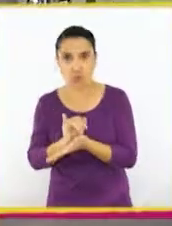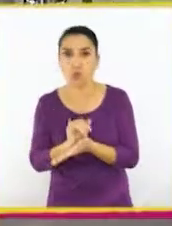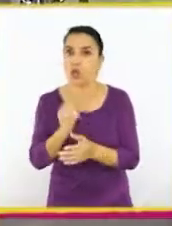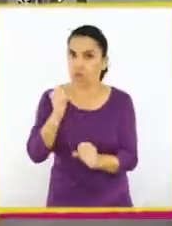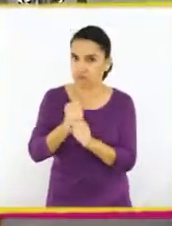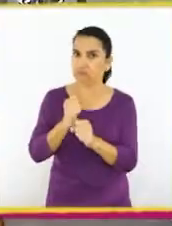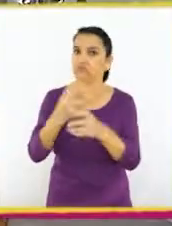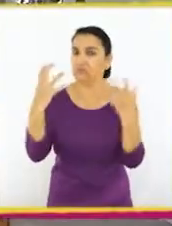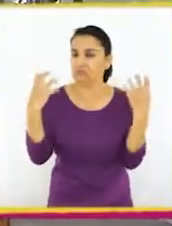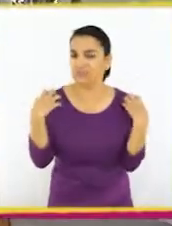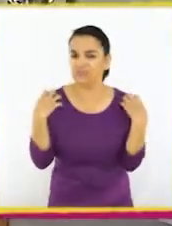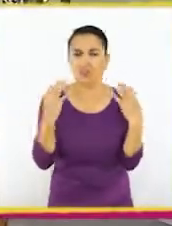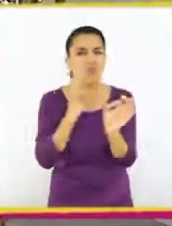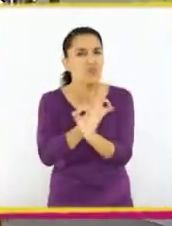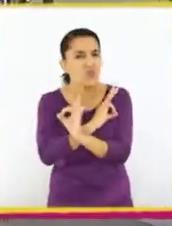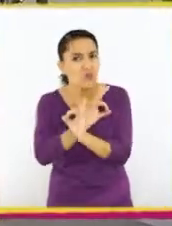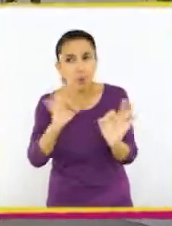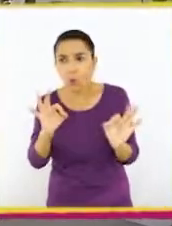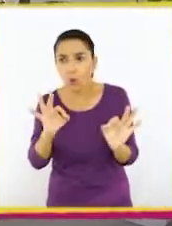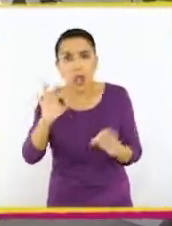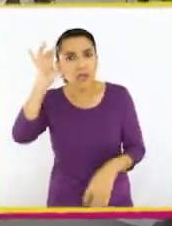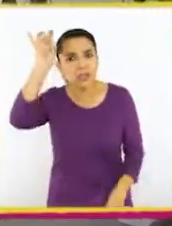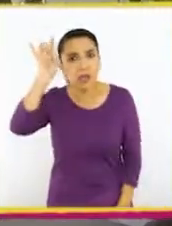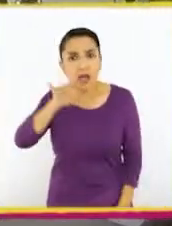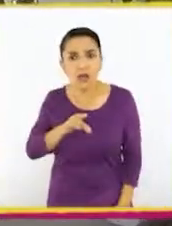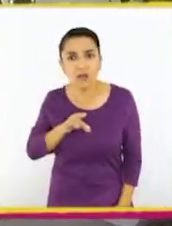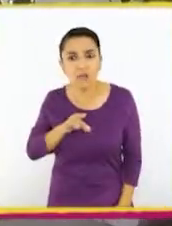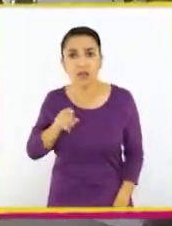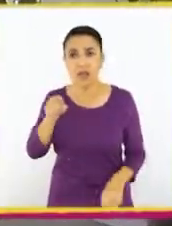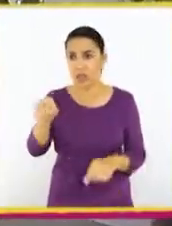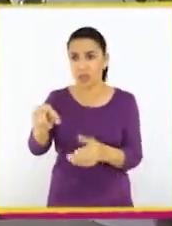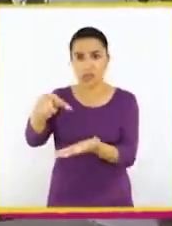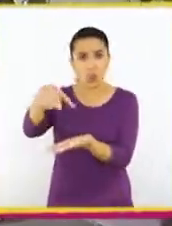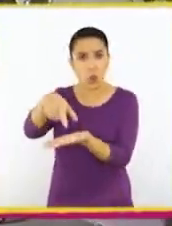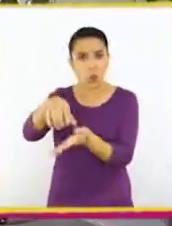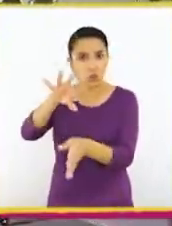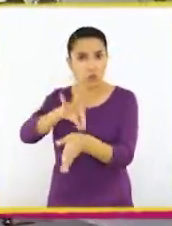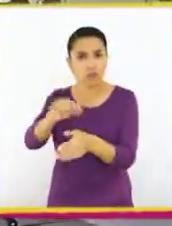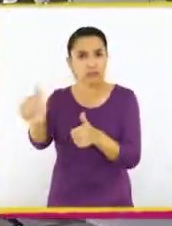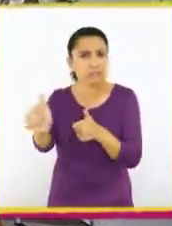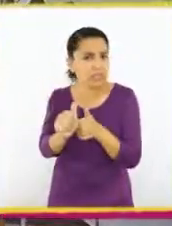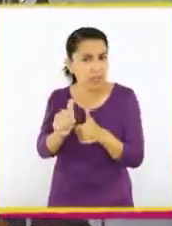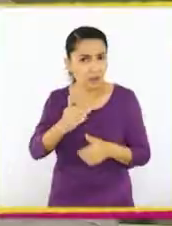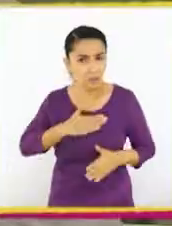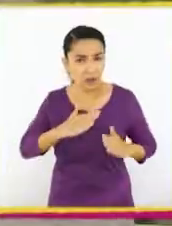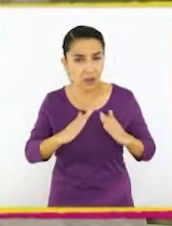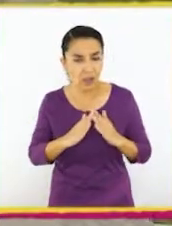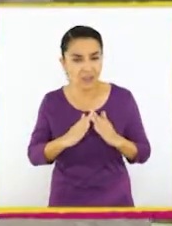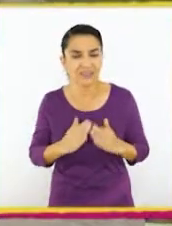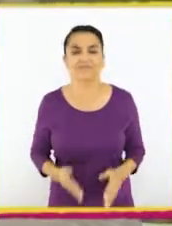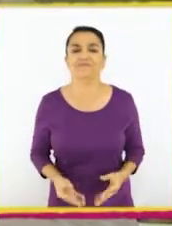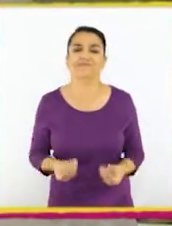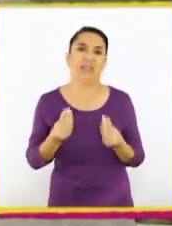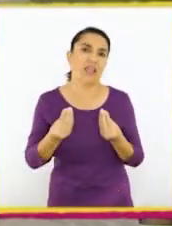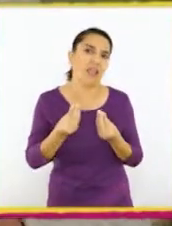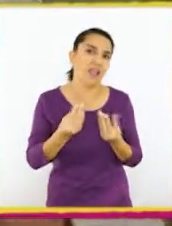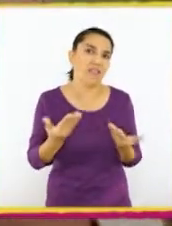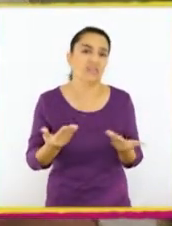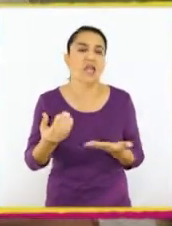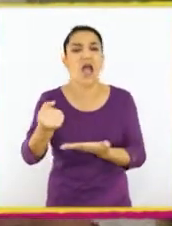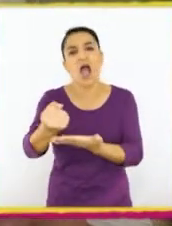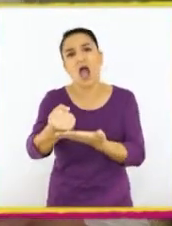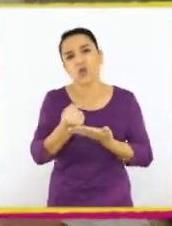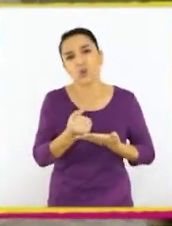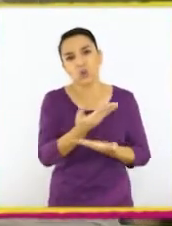encargan de esto, jamás hubiese descubierto este consultorio tan cercano. Y para qué decir,